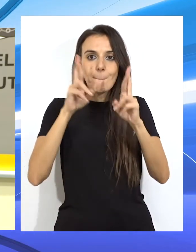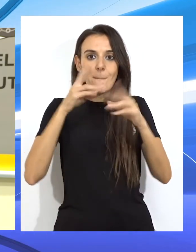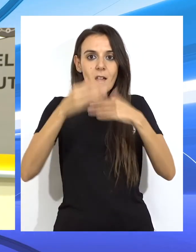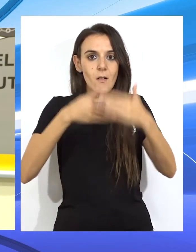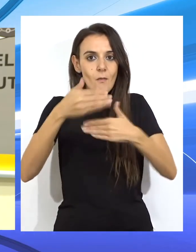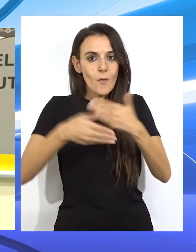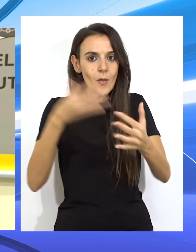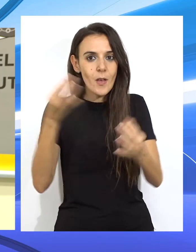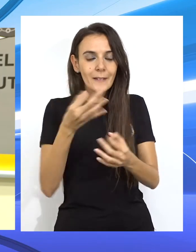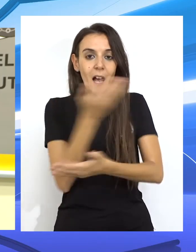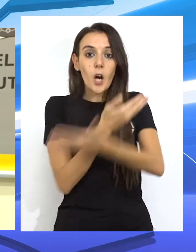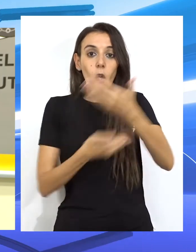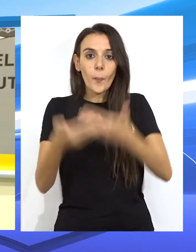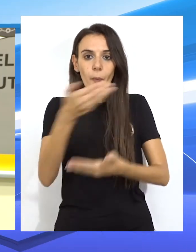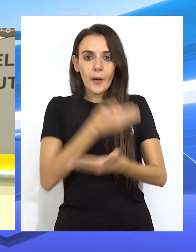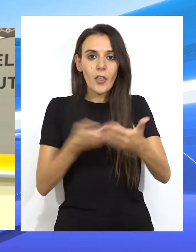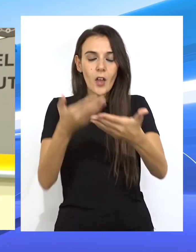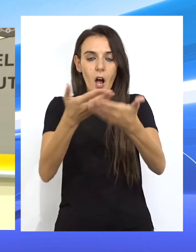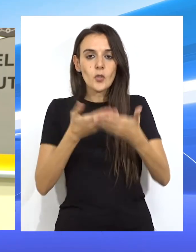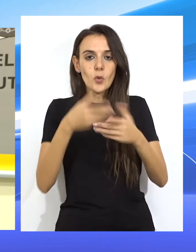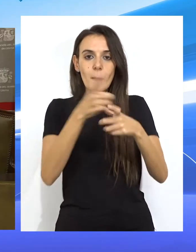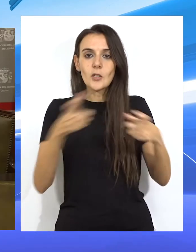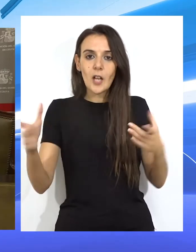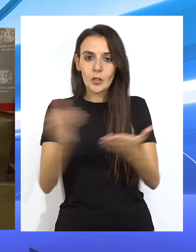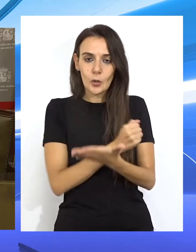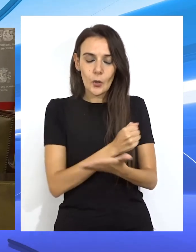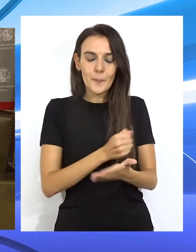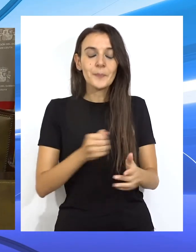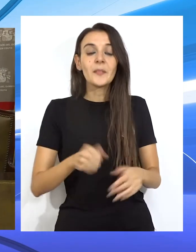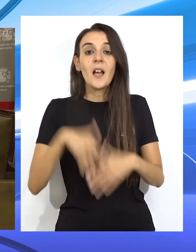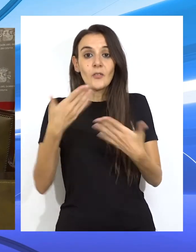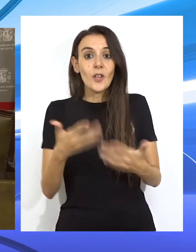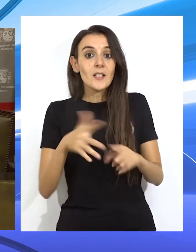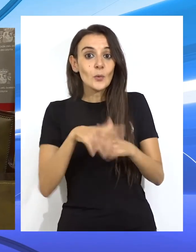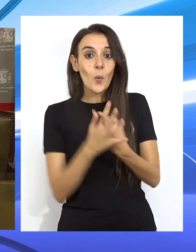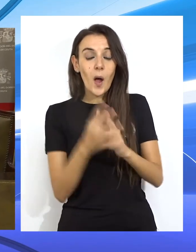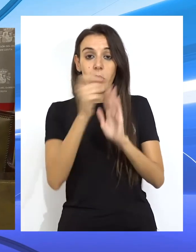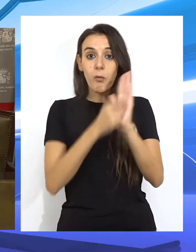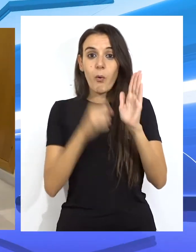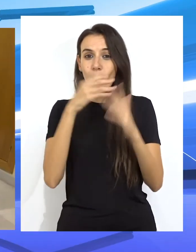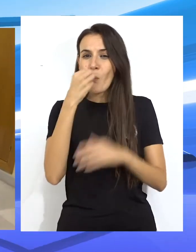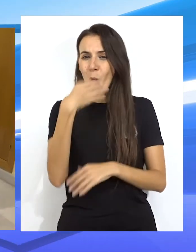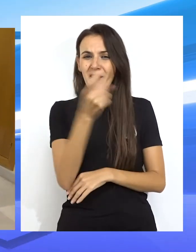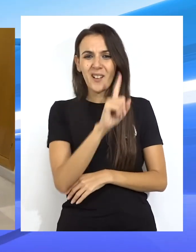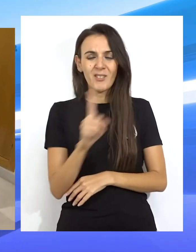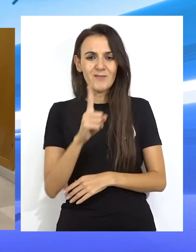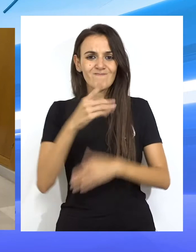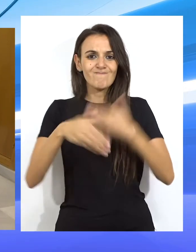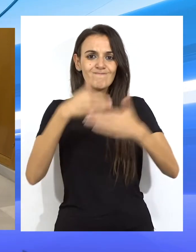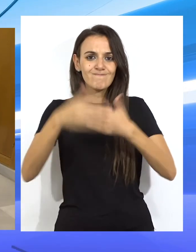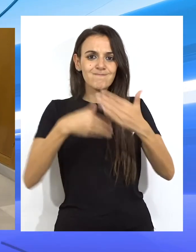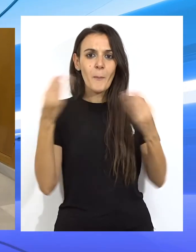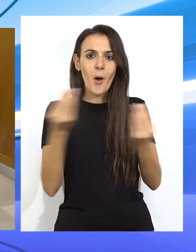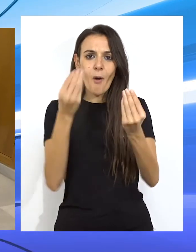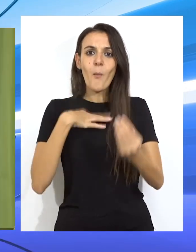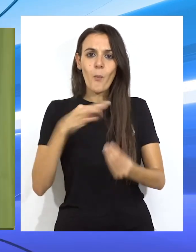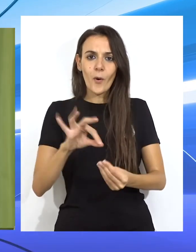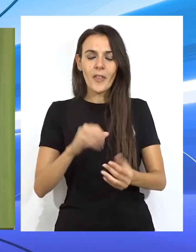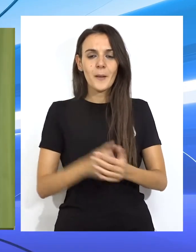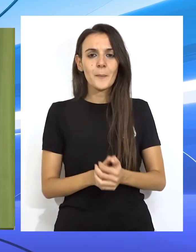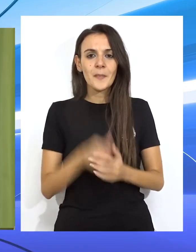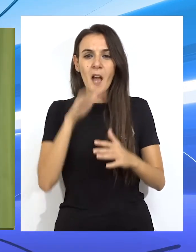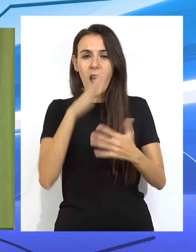la cooperación y la ayuda de todos. Así las cosas y pese a que la situación no es buena, aún hay margen para mejorar.